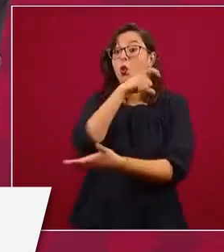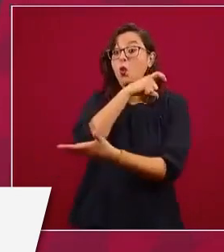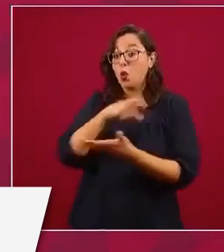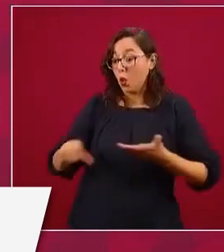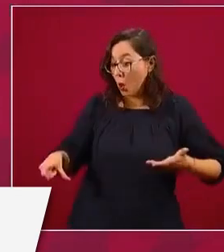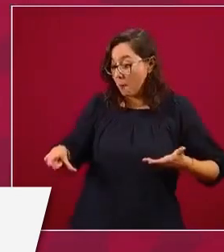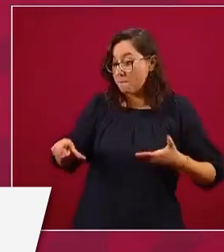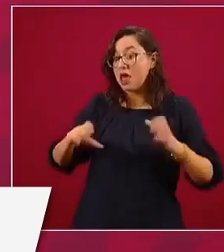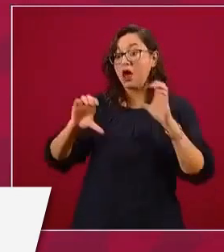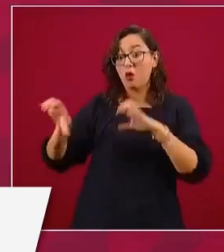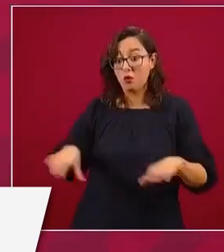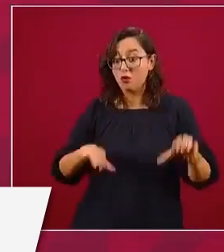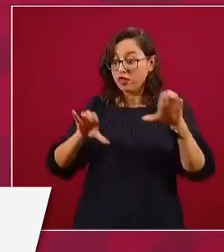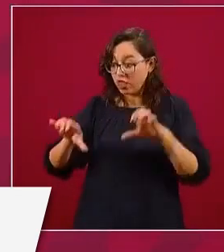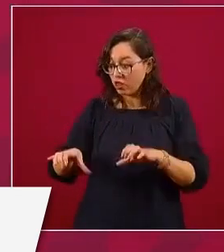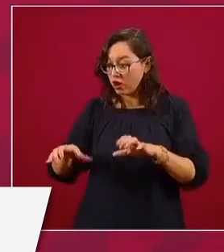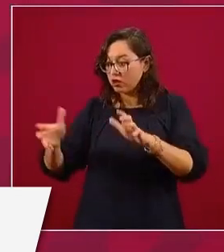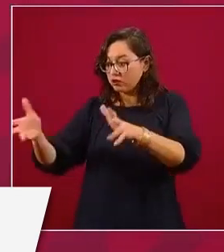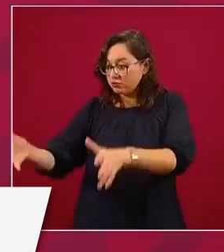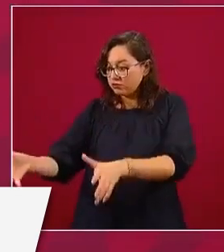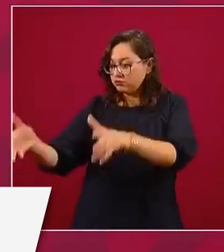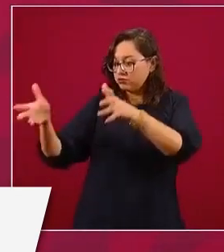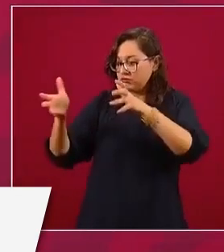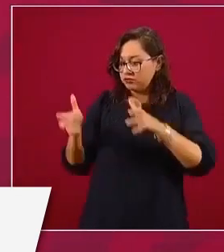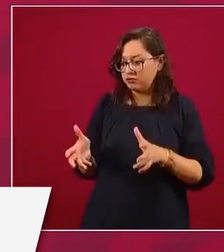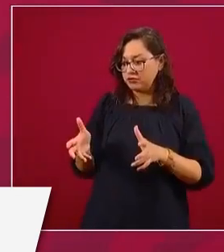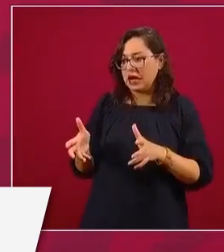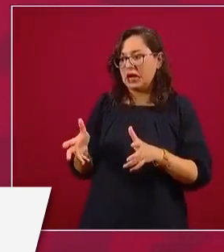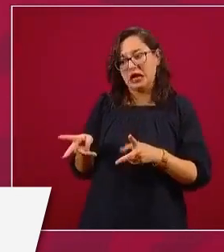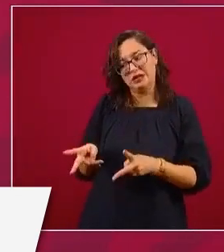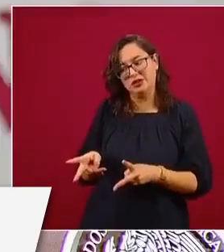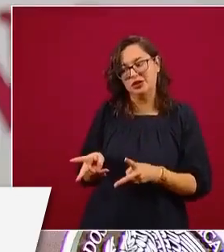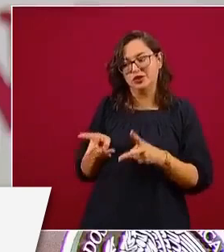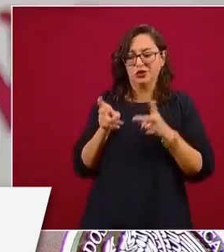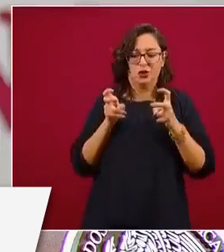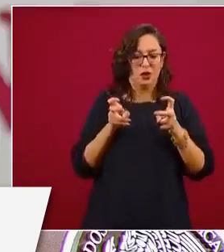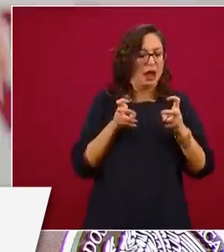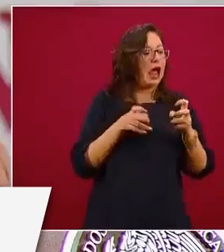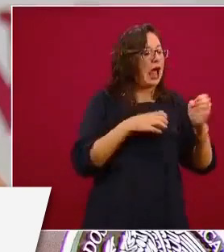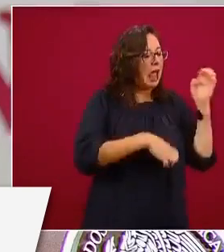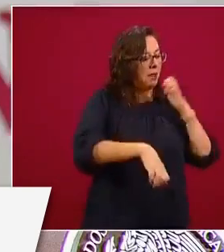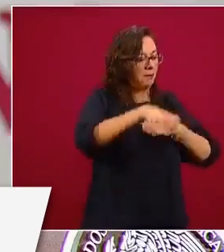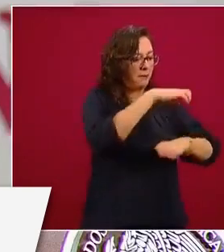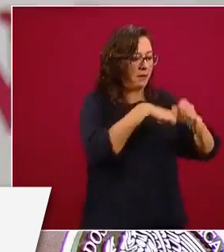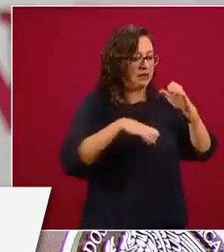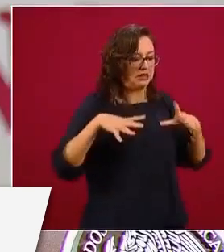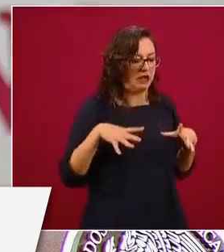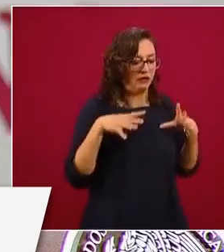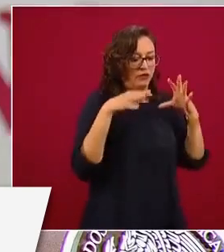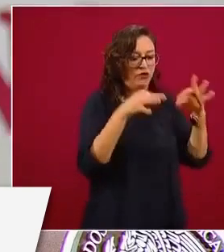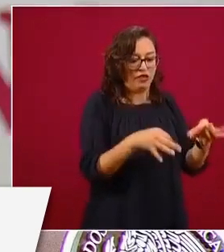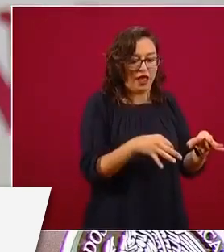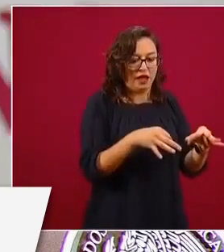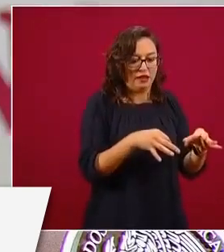luego se llevaban los equipos, formaban una empresa y rentaban los equipos al gobierno,